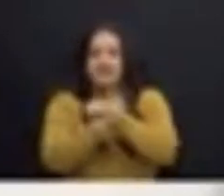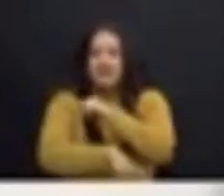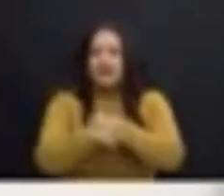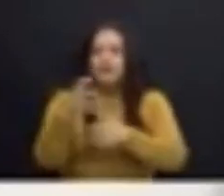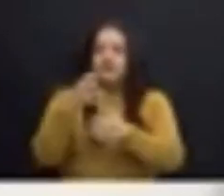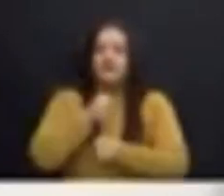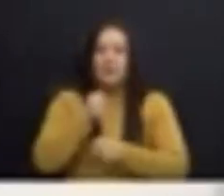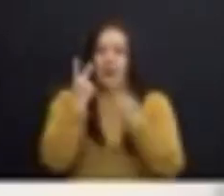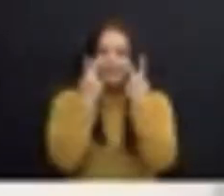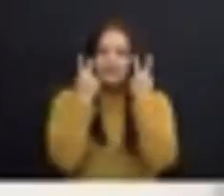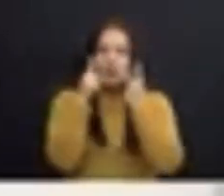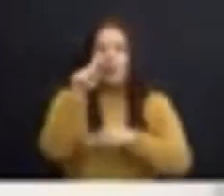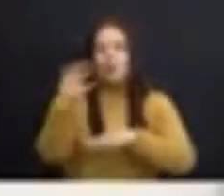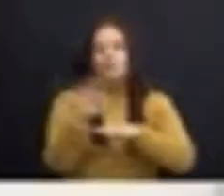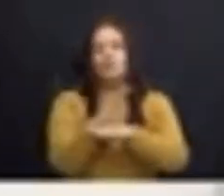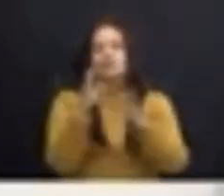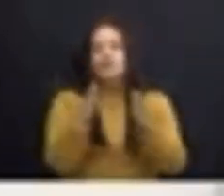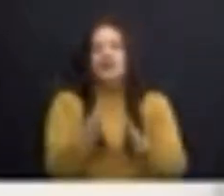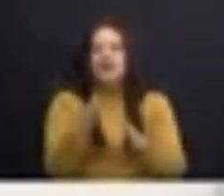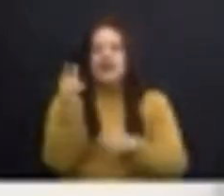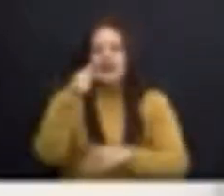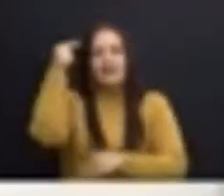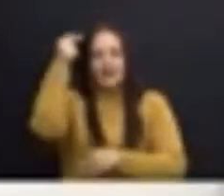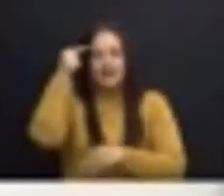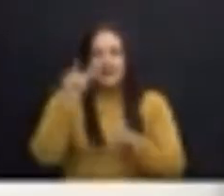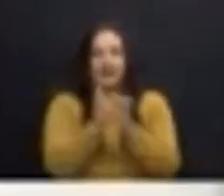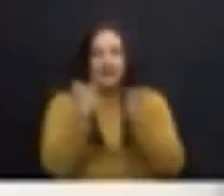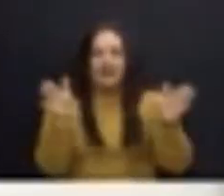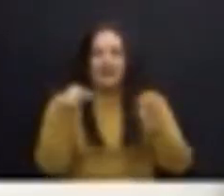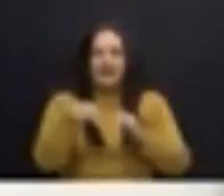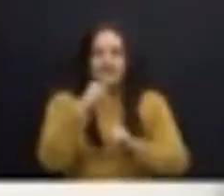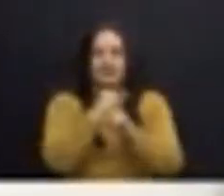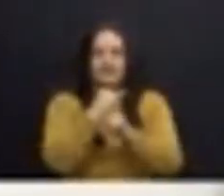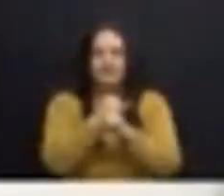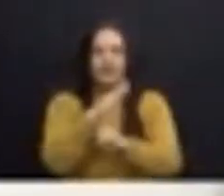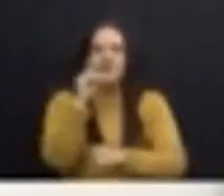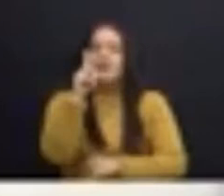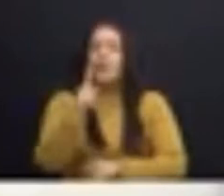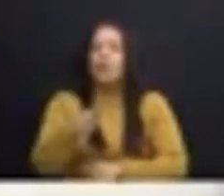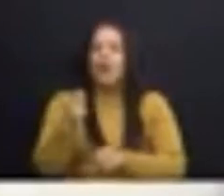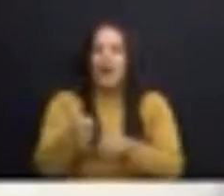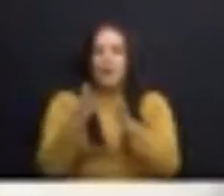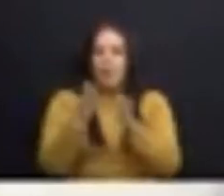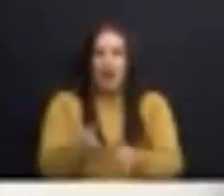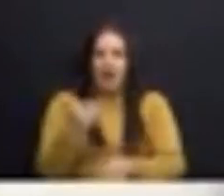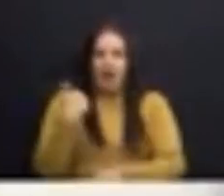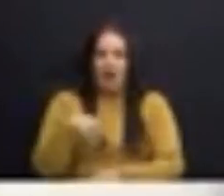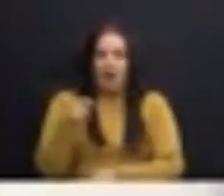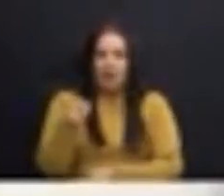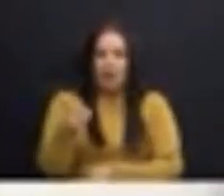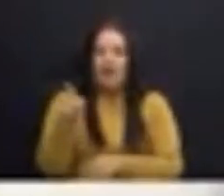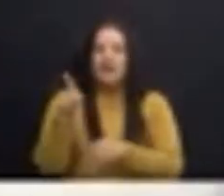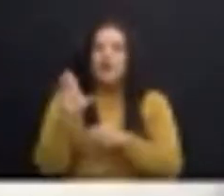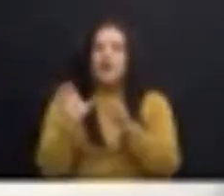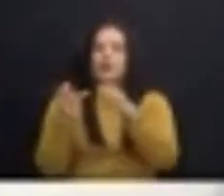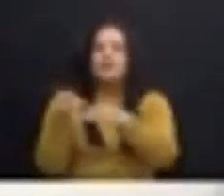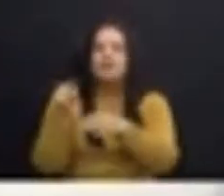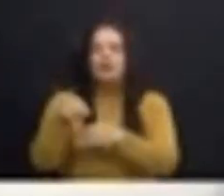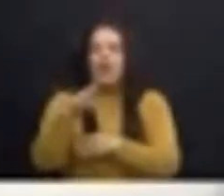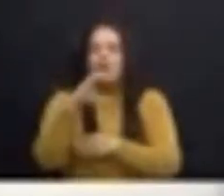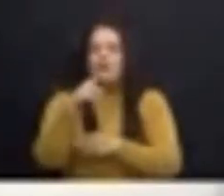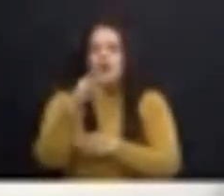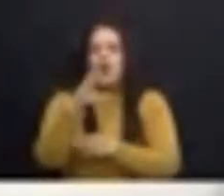un funcionario, gerente general de la institución y de un abogado, quien había sido comisionado de la Coprocom,